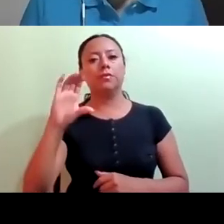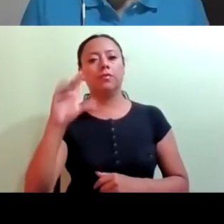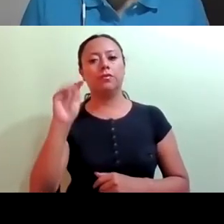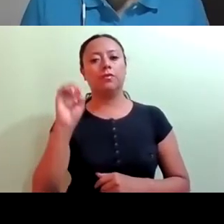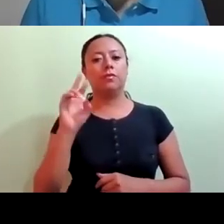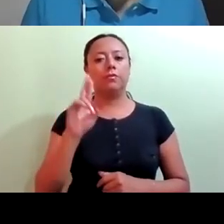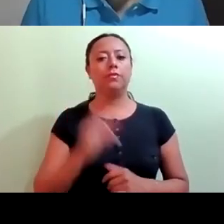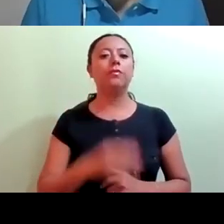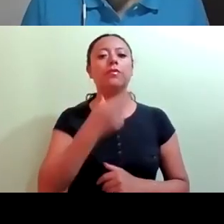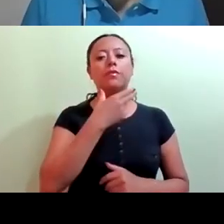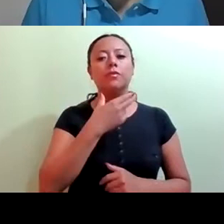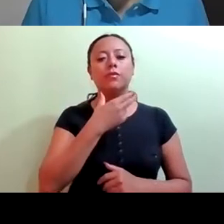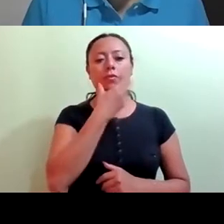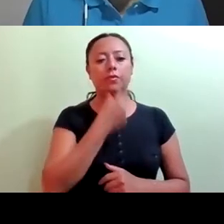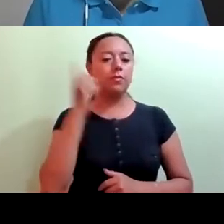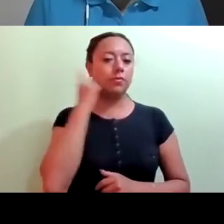Diputado Jorge Gaviño Ambriz.